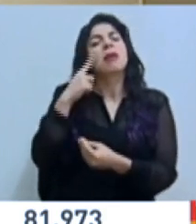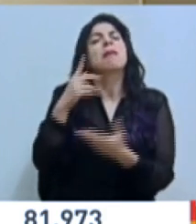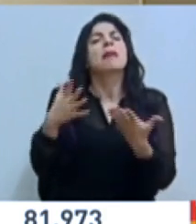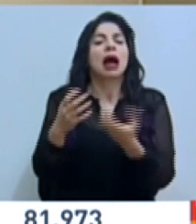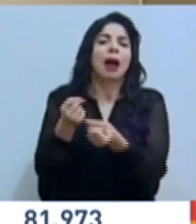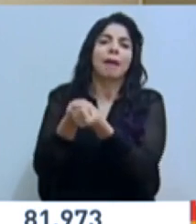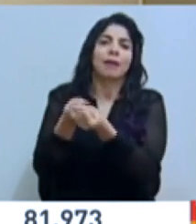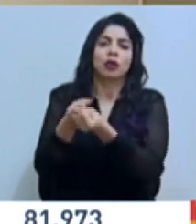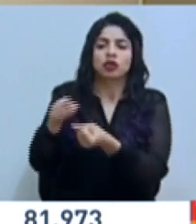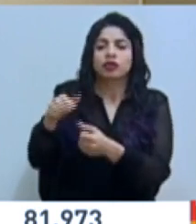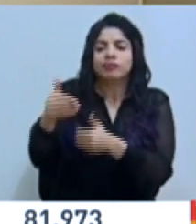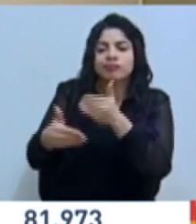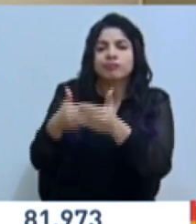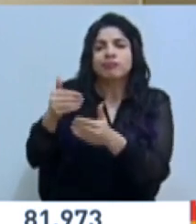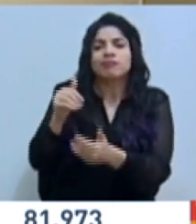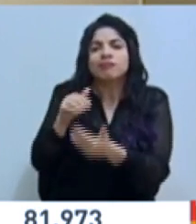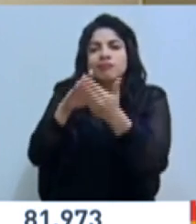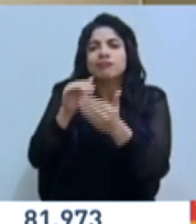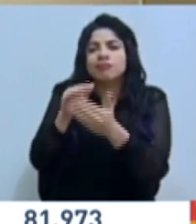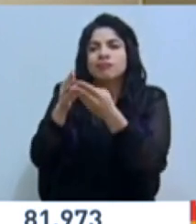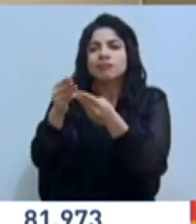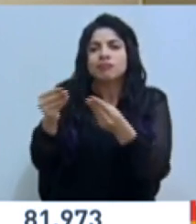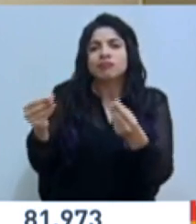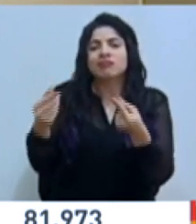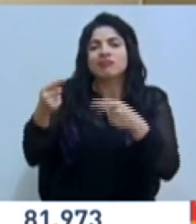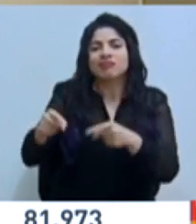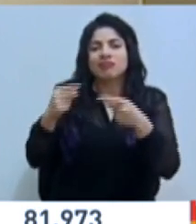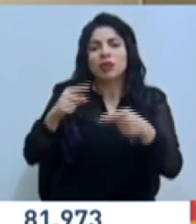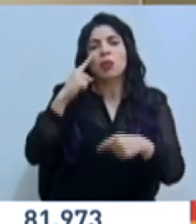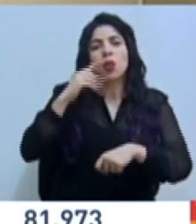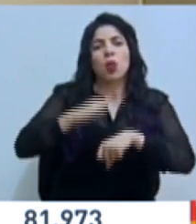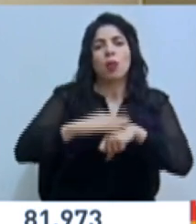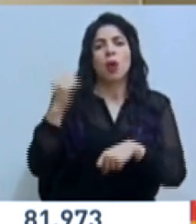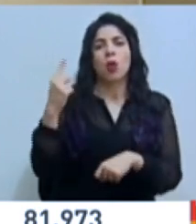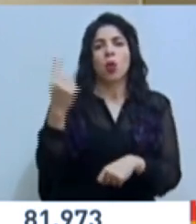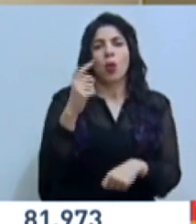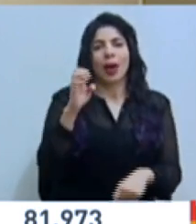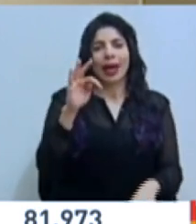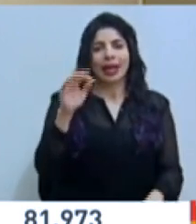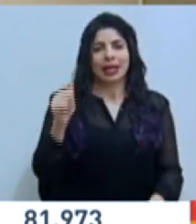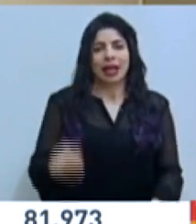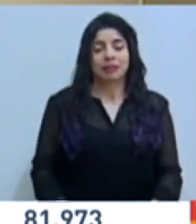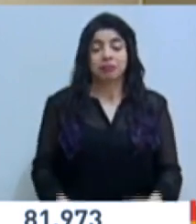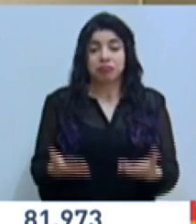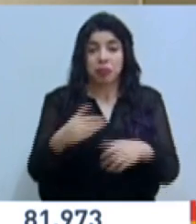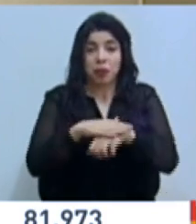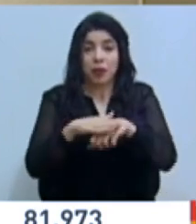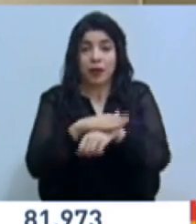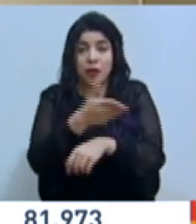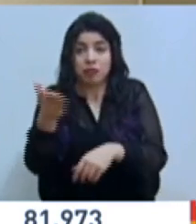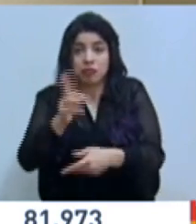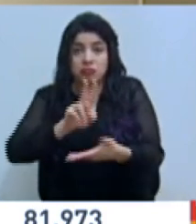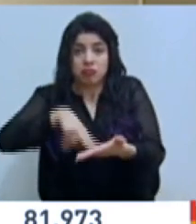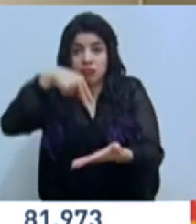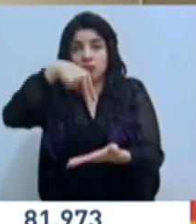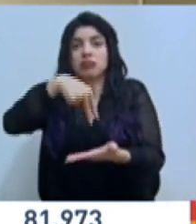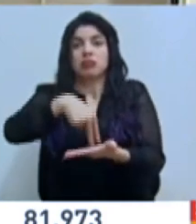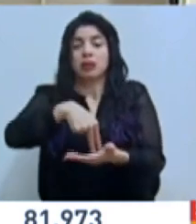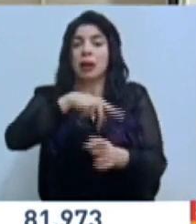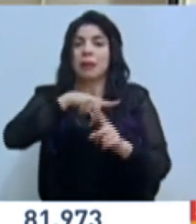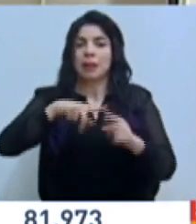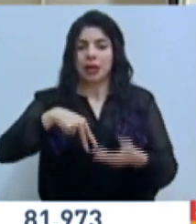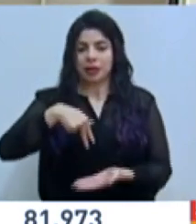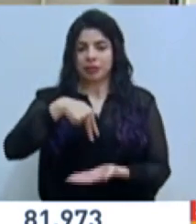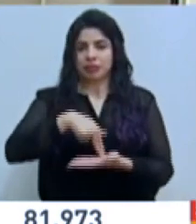a afrontar la emergencia ocasionada por el huracán ETA. Sin más, les pedimos, por favor, ponerse en pie, siempre ocupando, por favor, sus